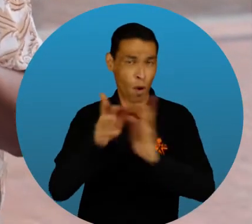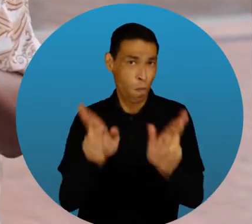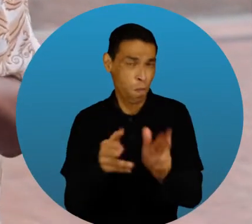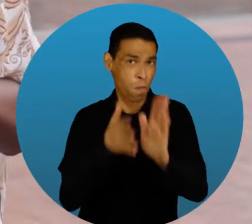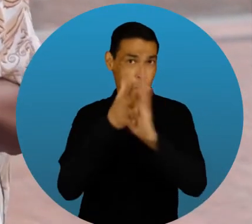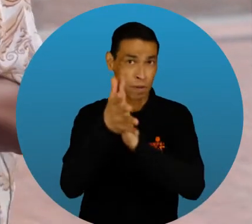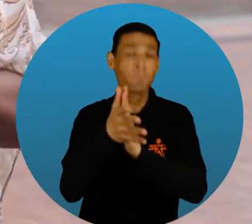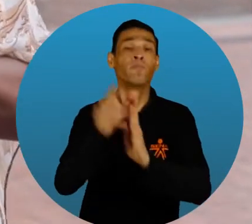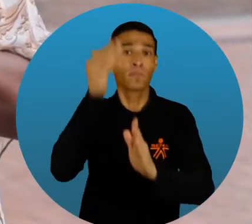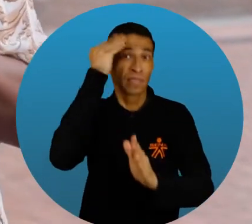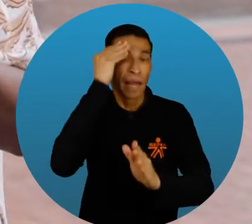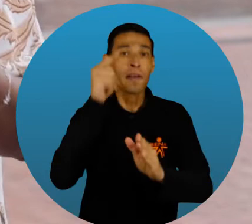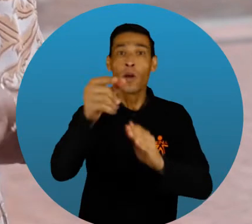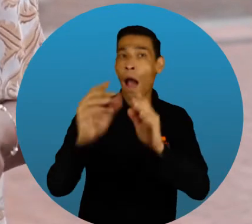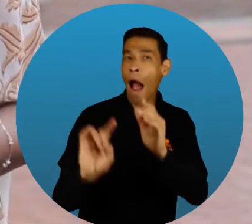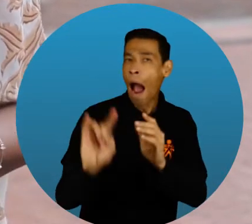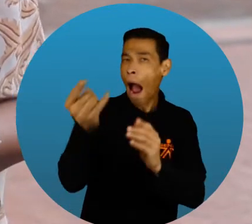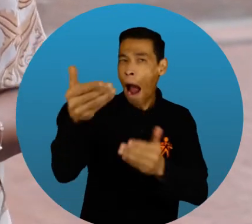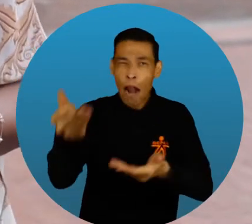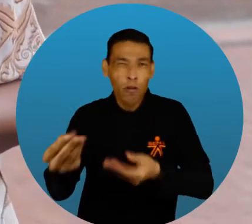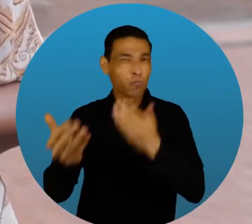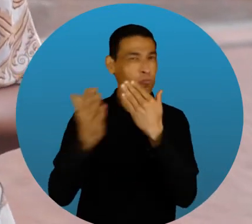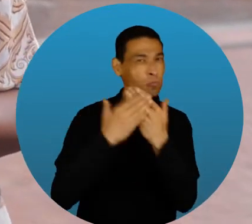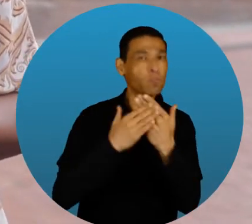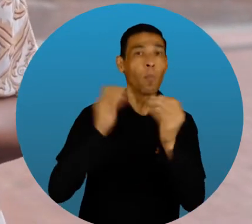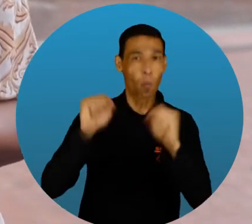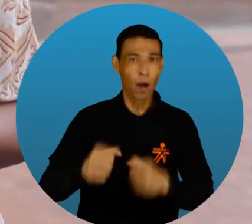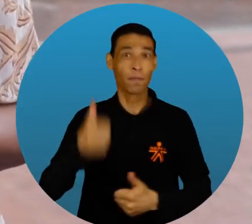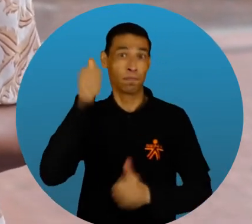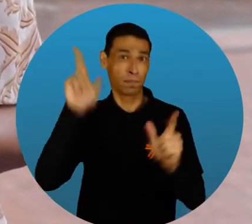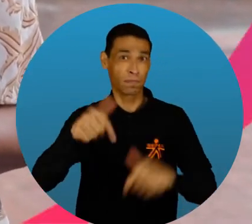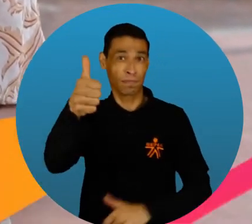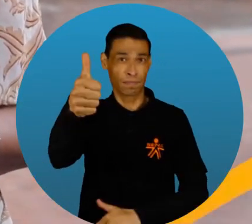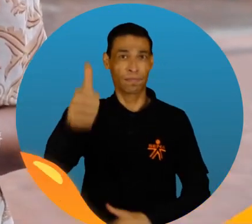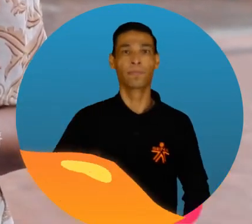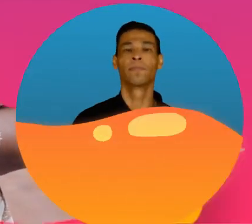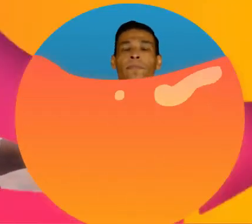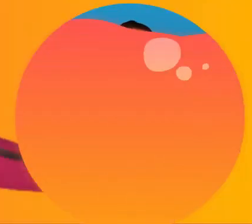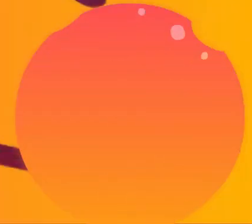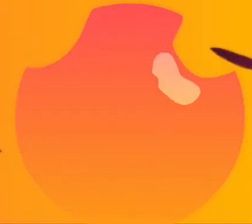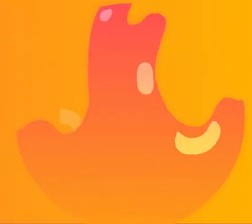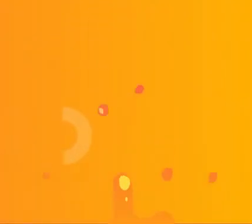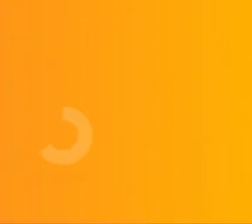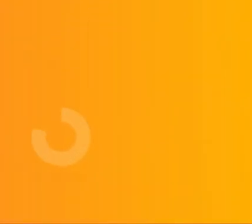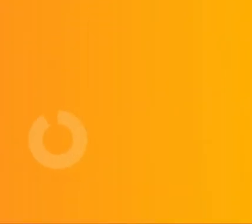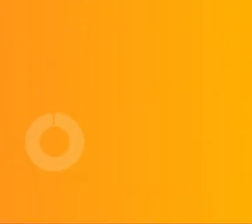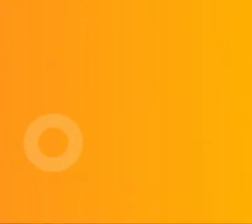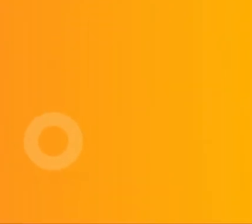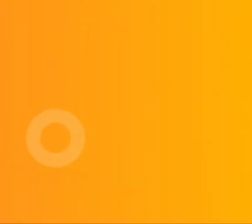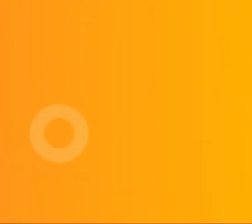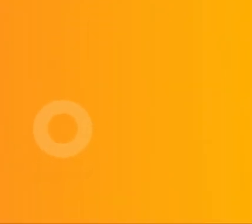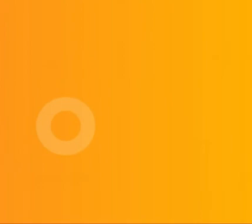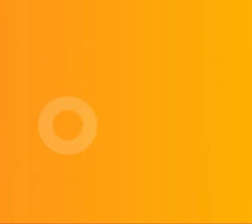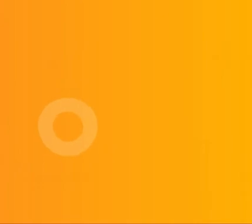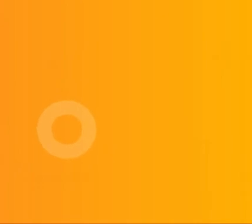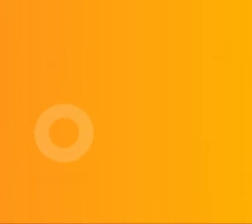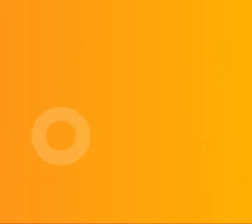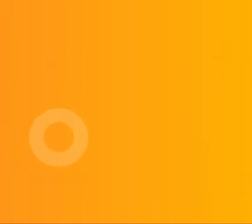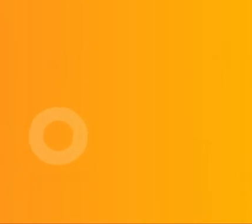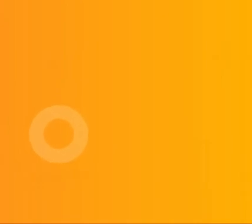Cuento Los invitamos a dejarnos sus comentarios y regalarnos sus likes Se viene el momento de Véngale